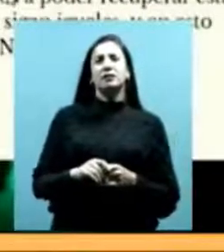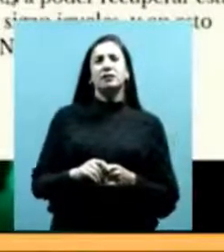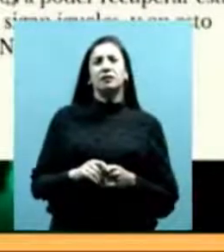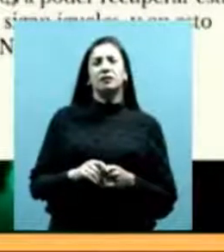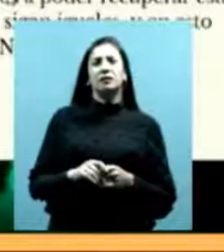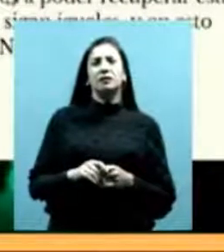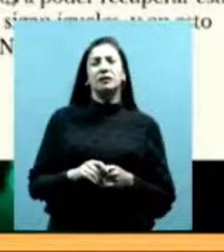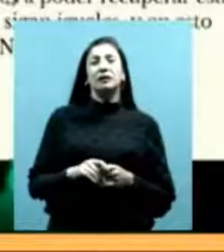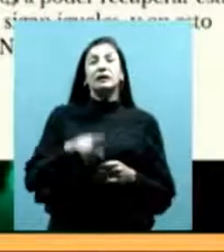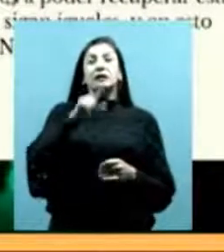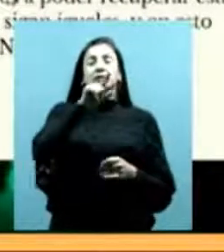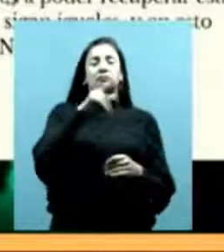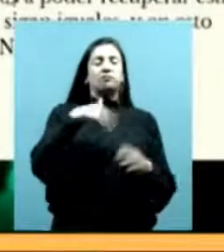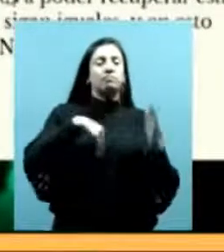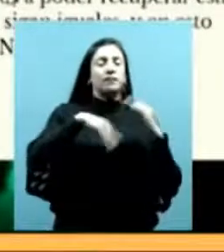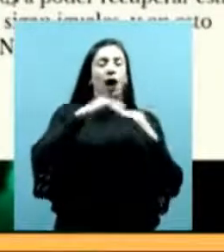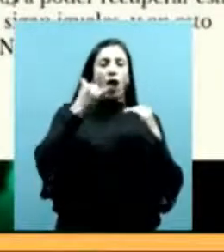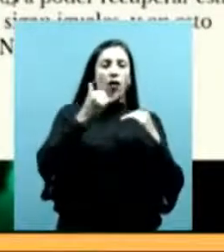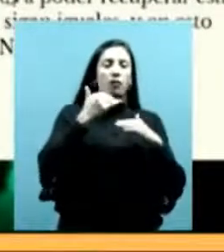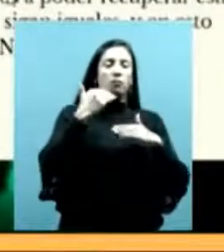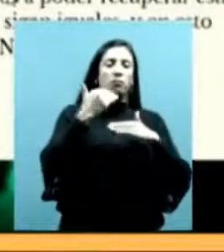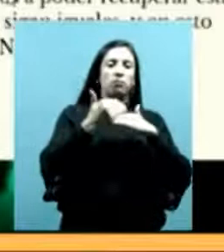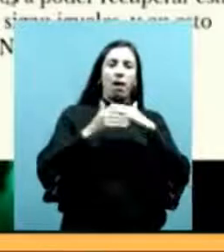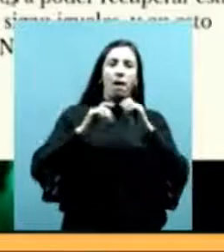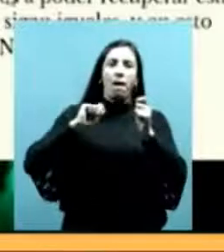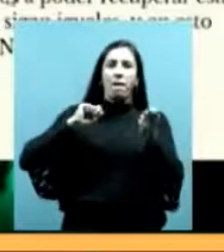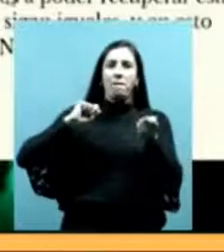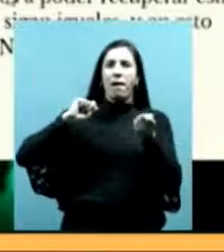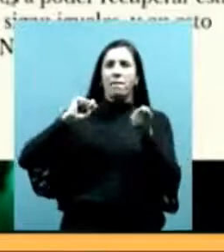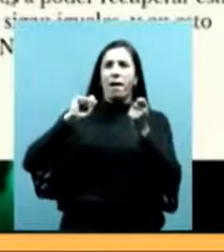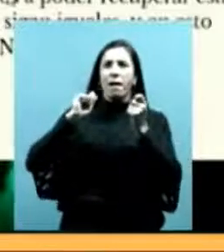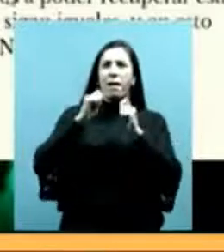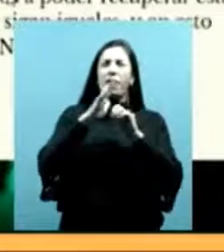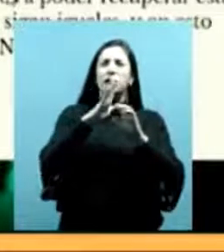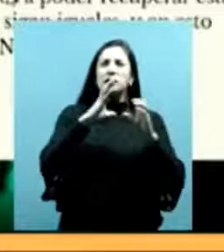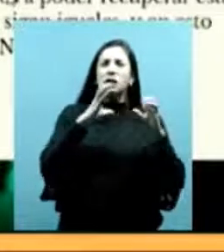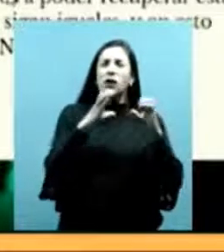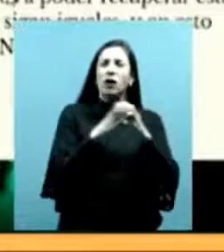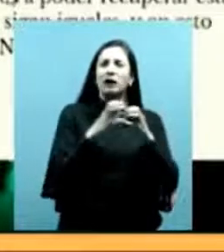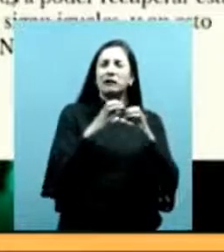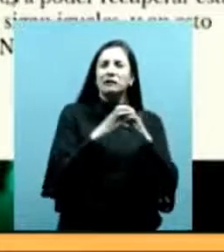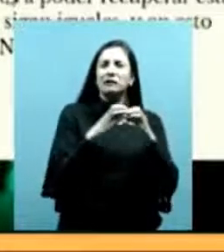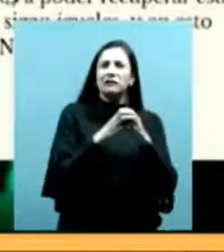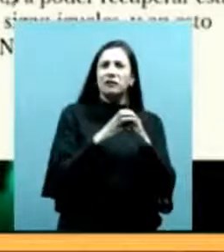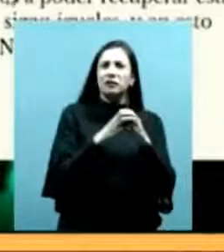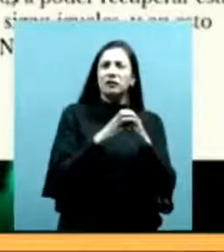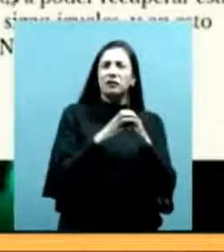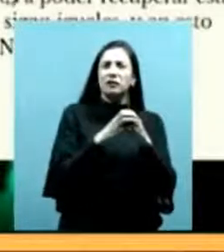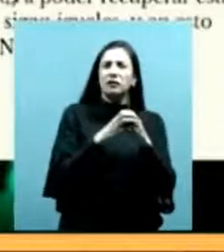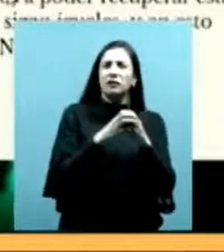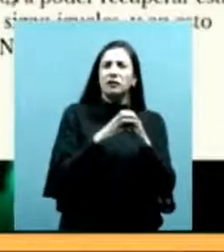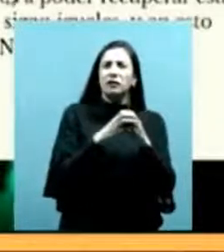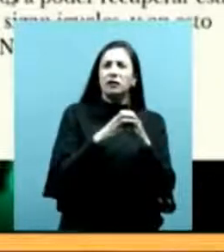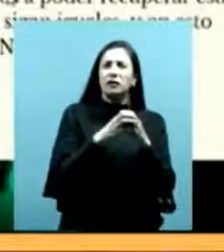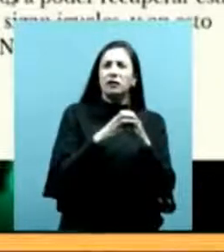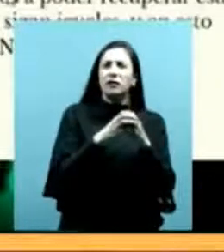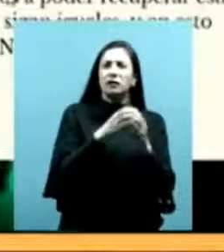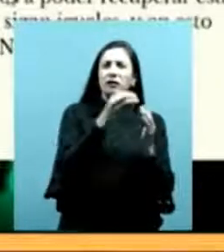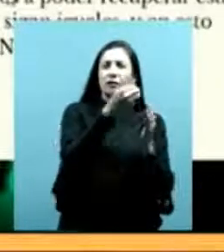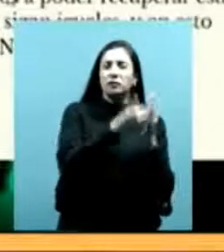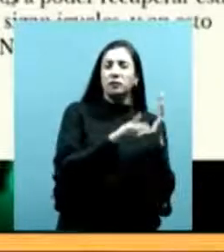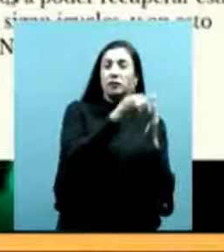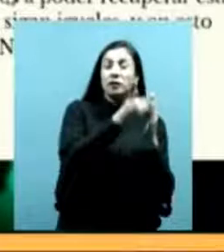significativas, para mencionar esta apreciación en torno a los papeles que tienen